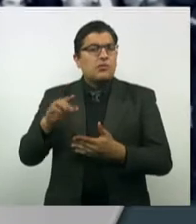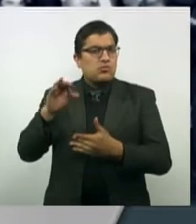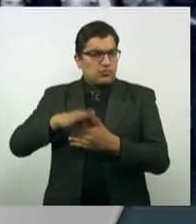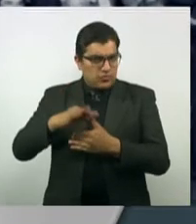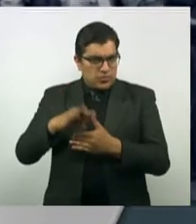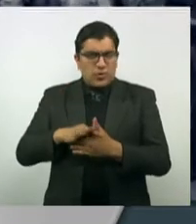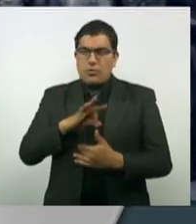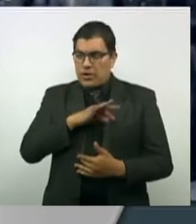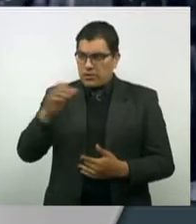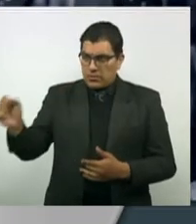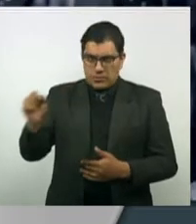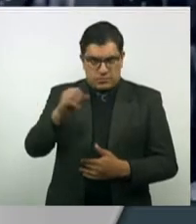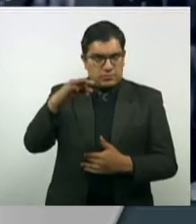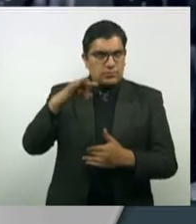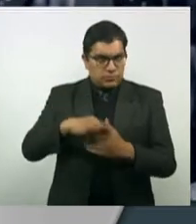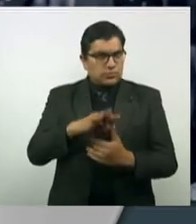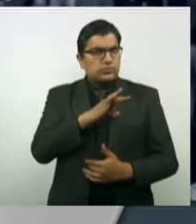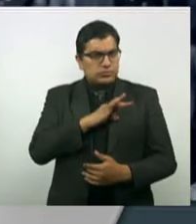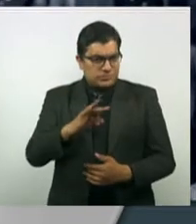¿Qué la Cámara de Diputados?